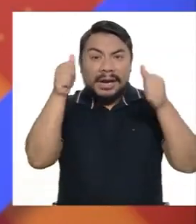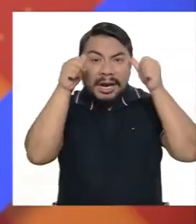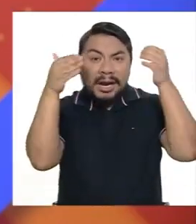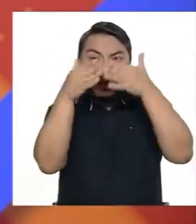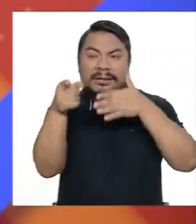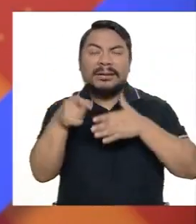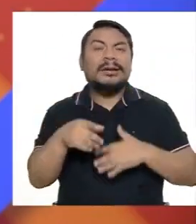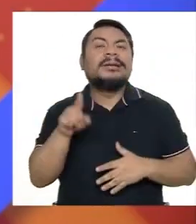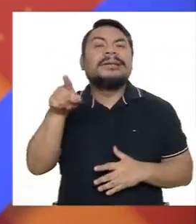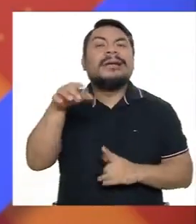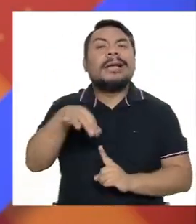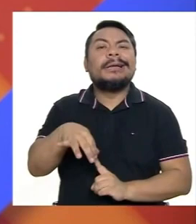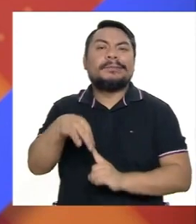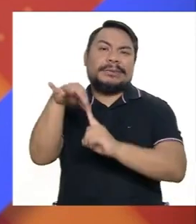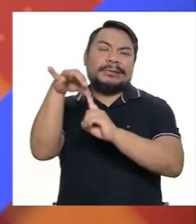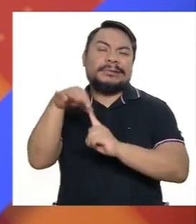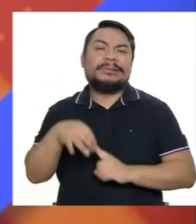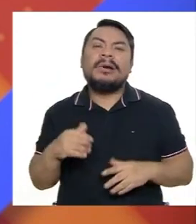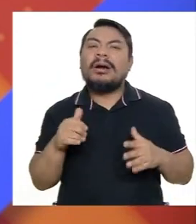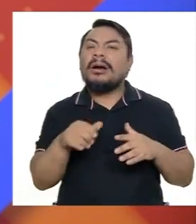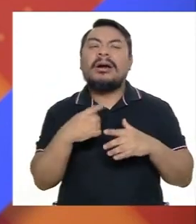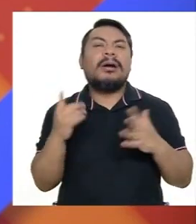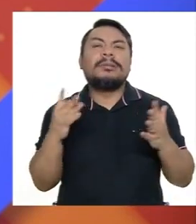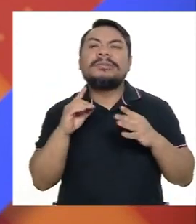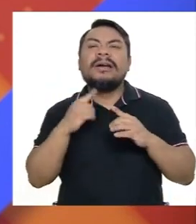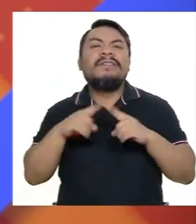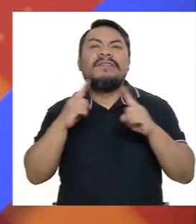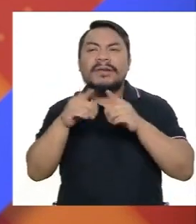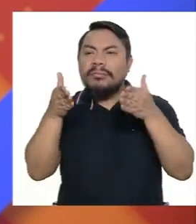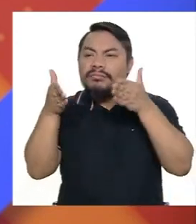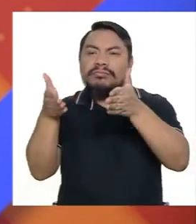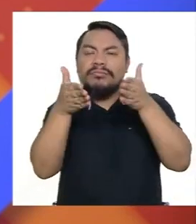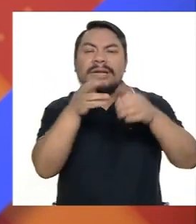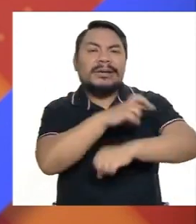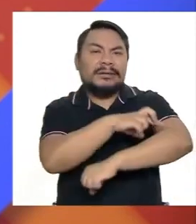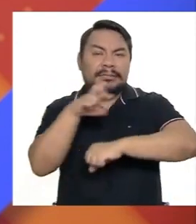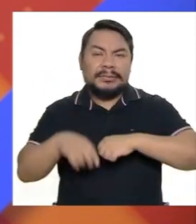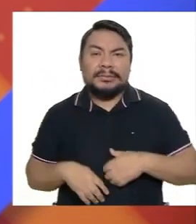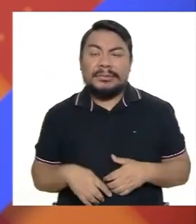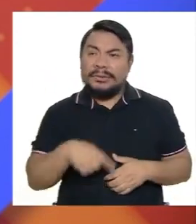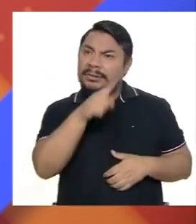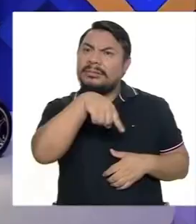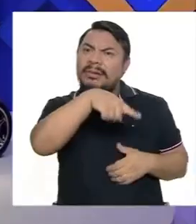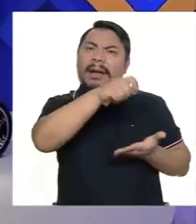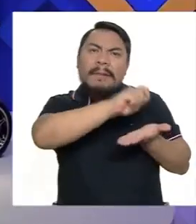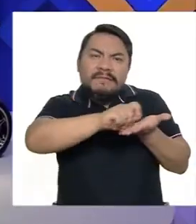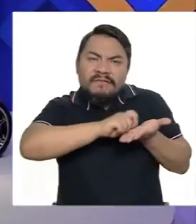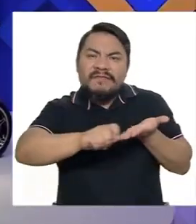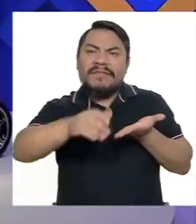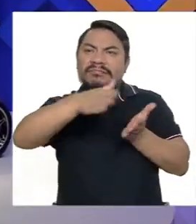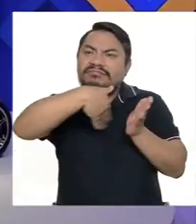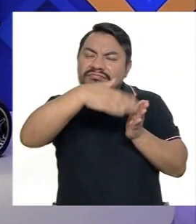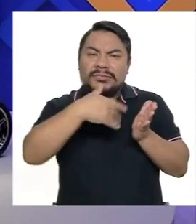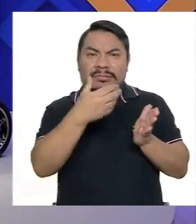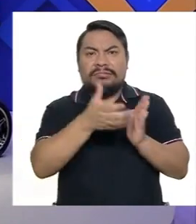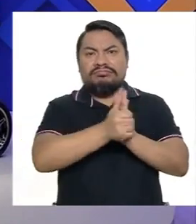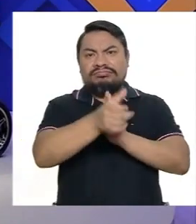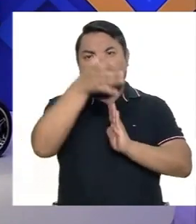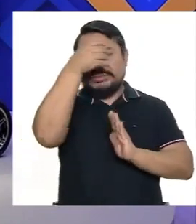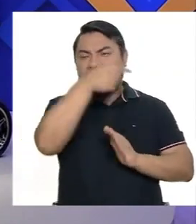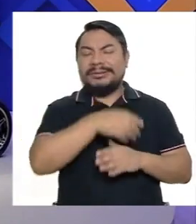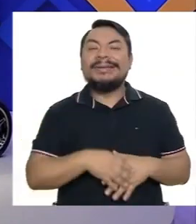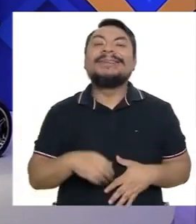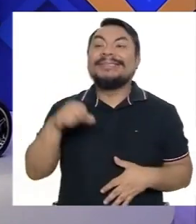son especiales para un determinado tipo de profesión, por ejemplo. pintan o escriben o hacen otra actividad. Es porque tienden a